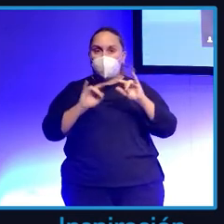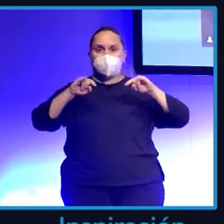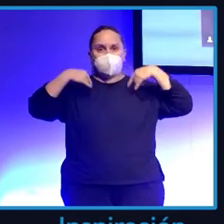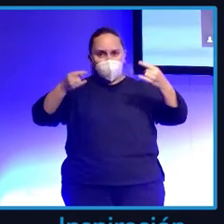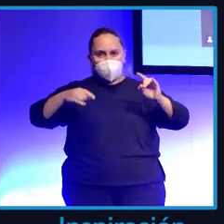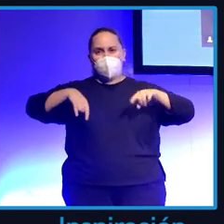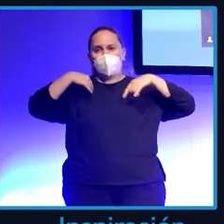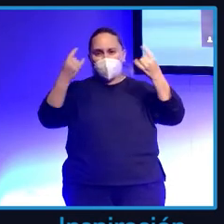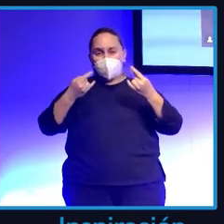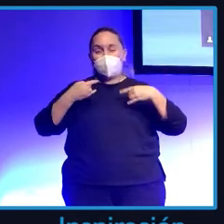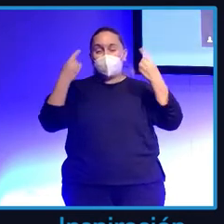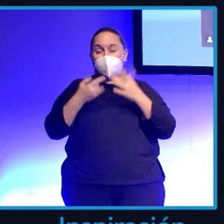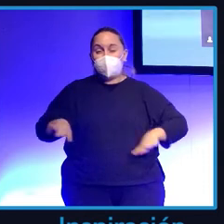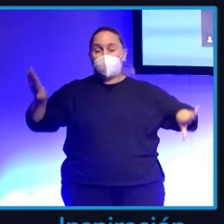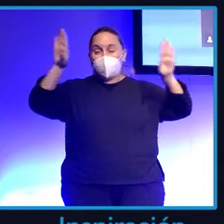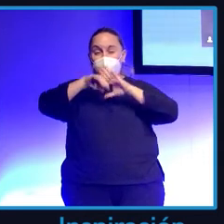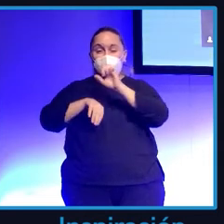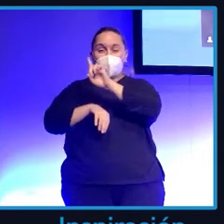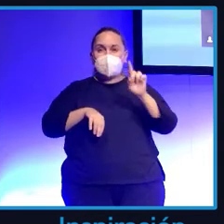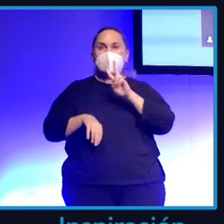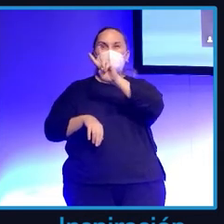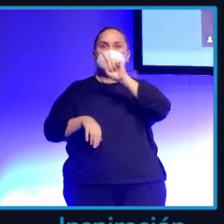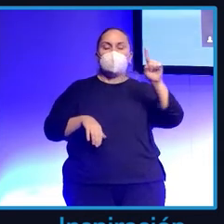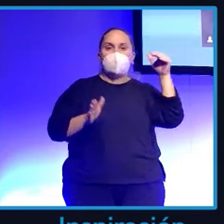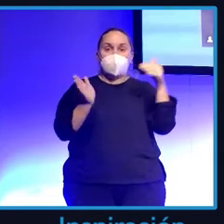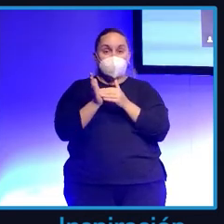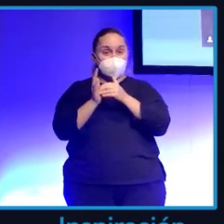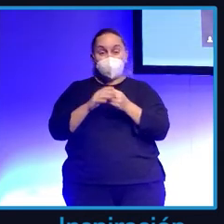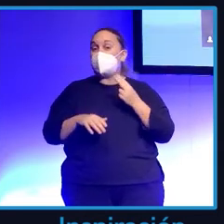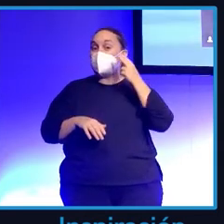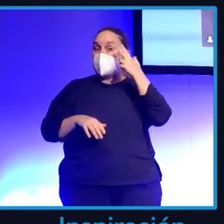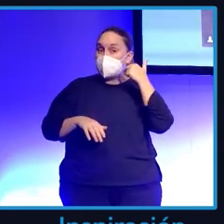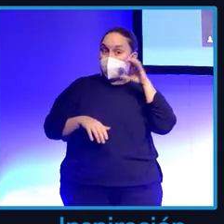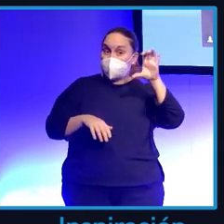yaábamos 21.000. Y nos volvimos de Níger con 35.000 kits.